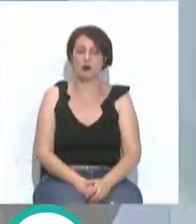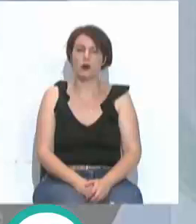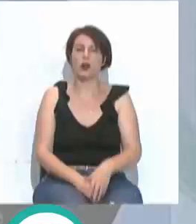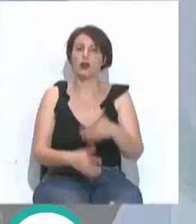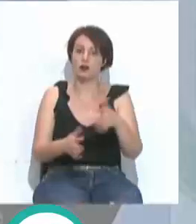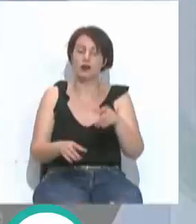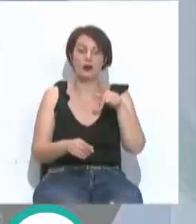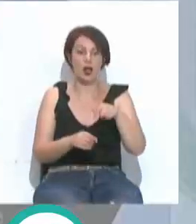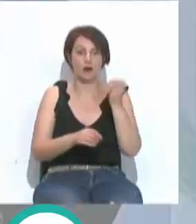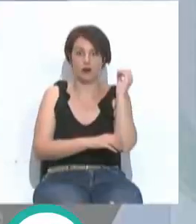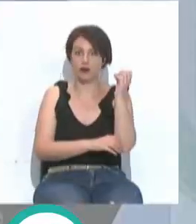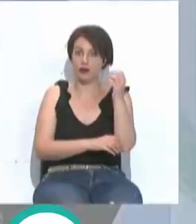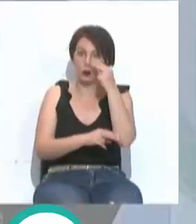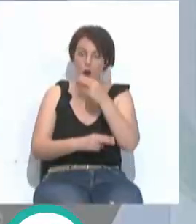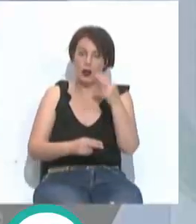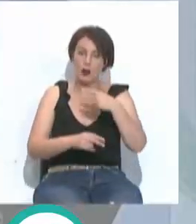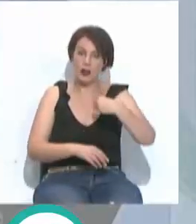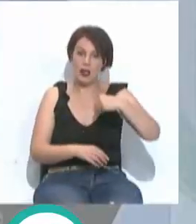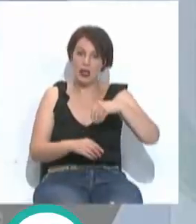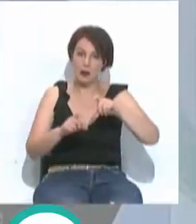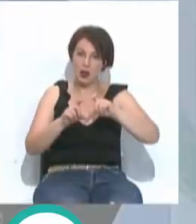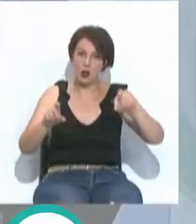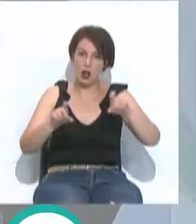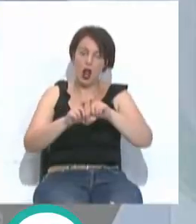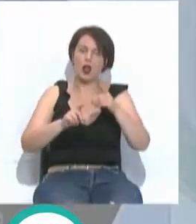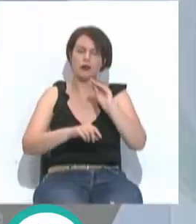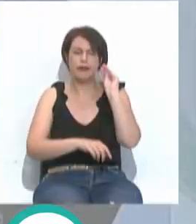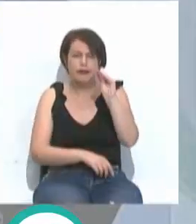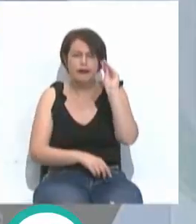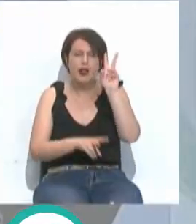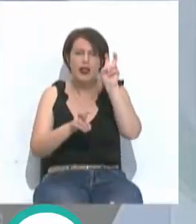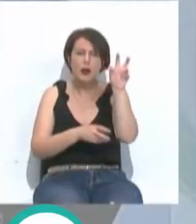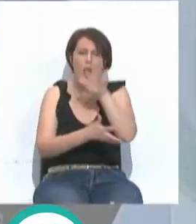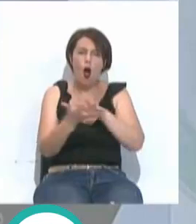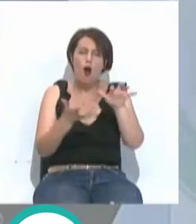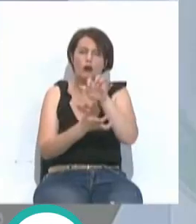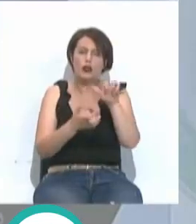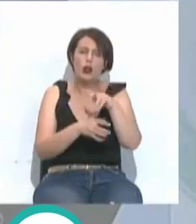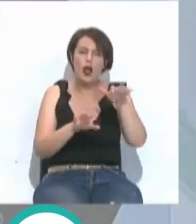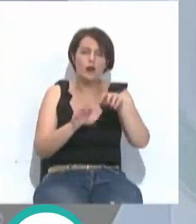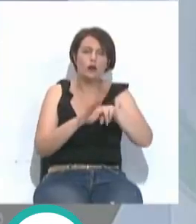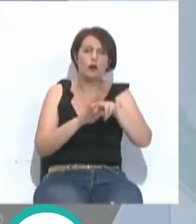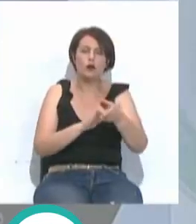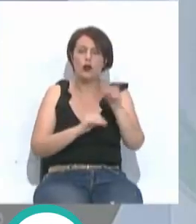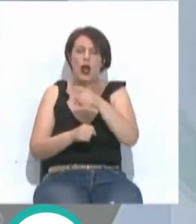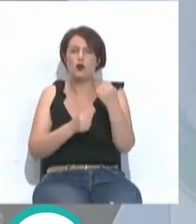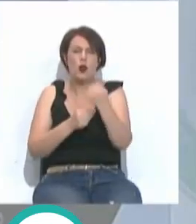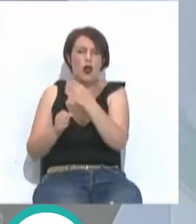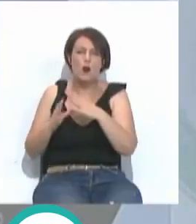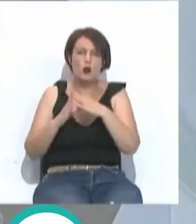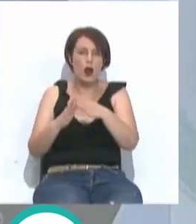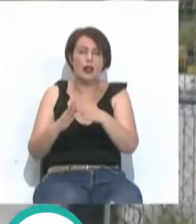Por cierto, que en esta comparecencia pública, el presidente de la patronal ha sido preguntado por el conflicto surgido entre el Cádiz Club de Fútbol y la autoridad